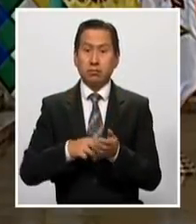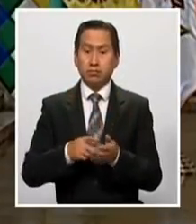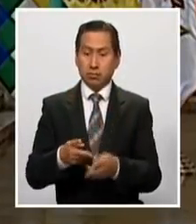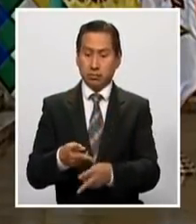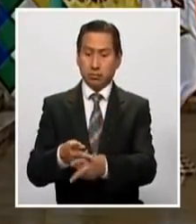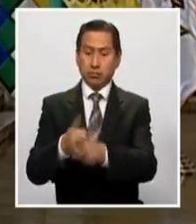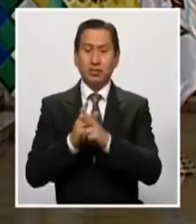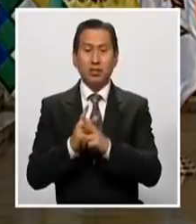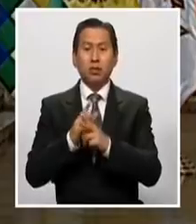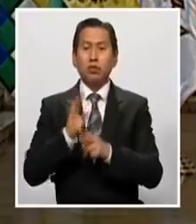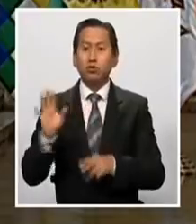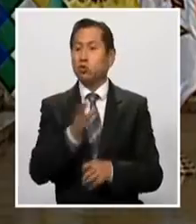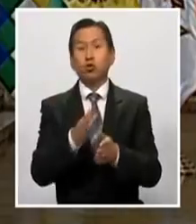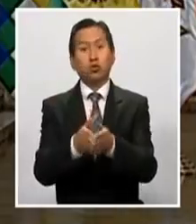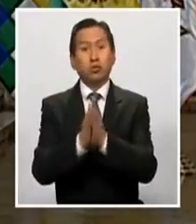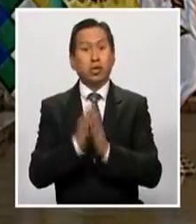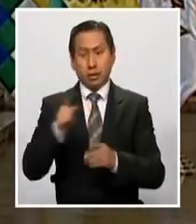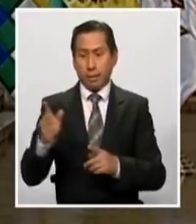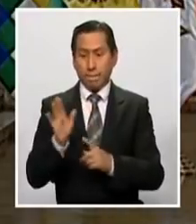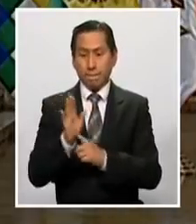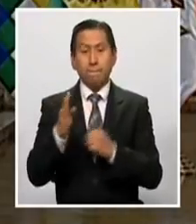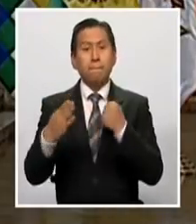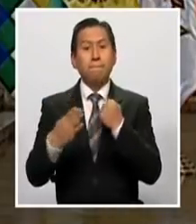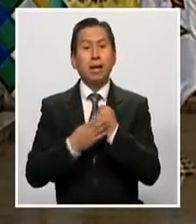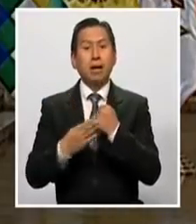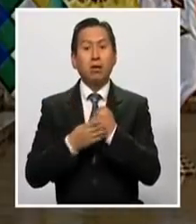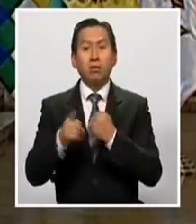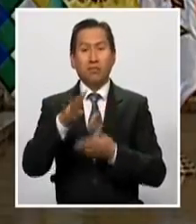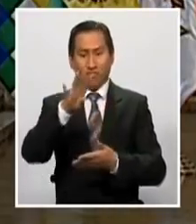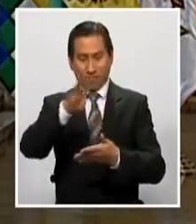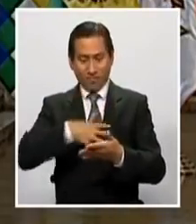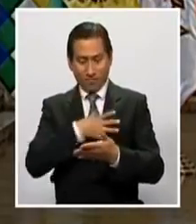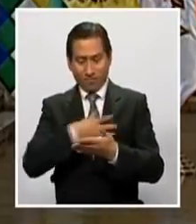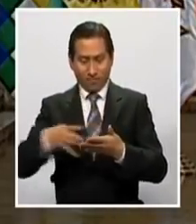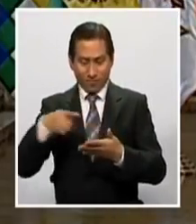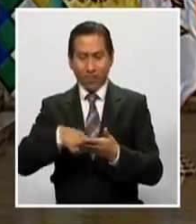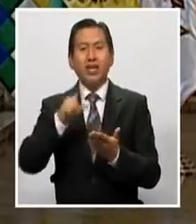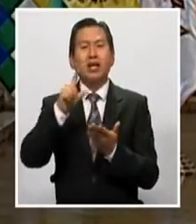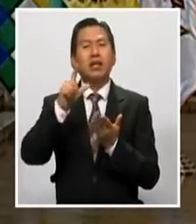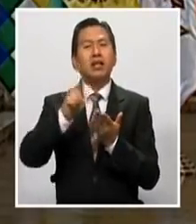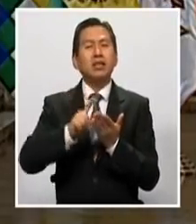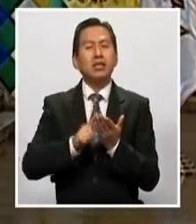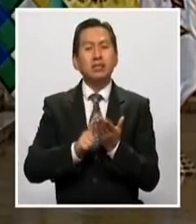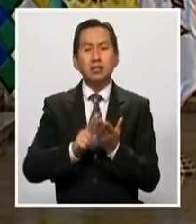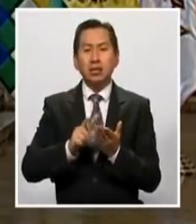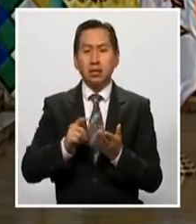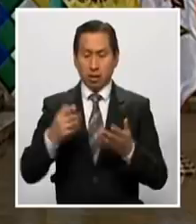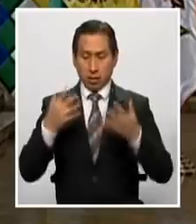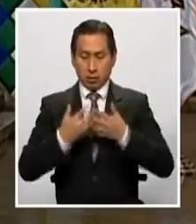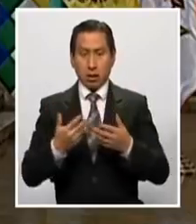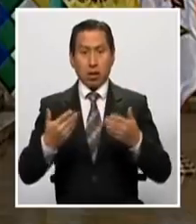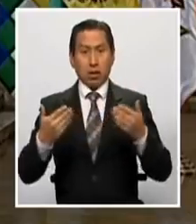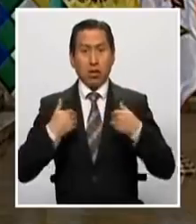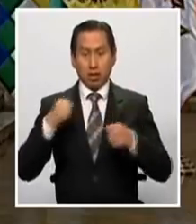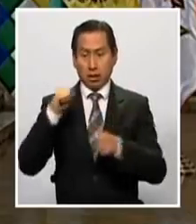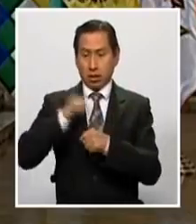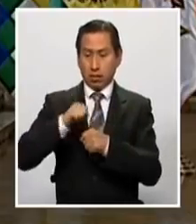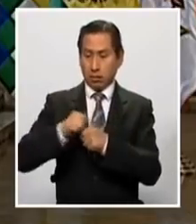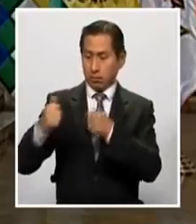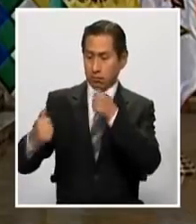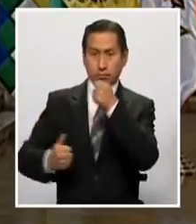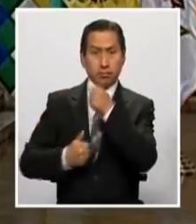préstamo es mostrar al banco con la planilla que la empresa tiene trabajadores y que por eso